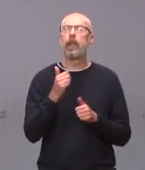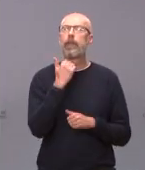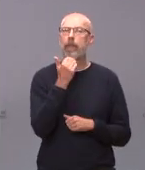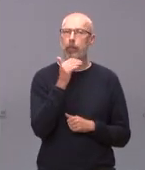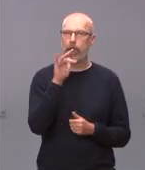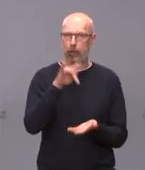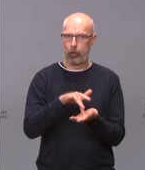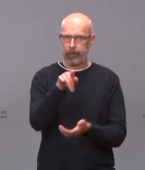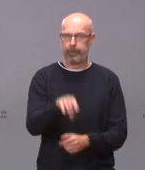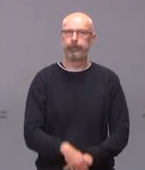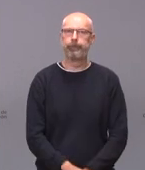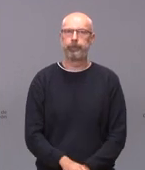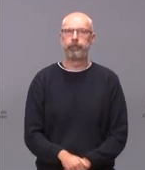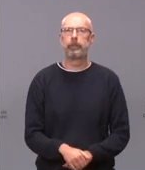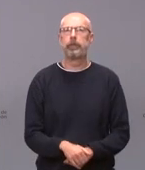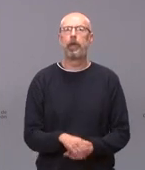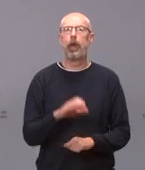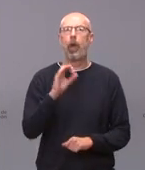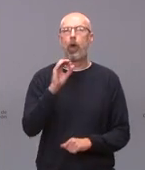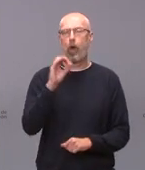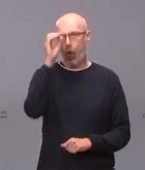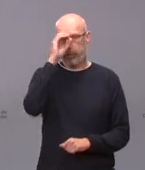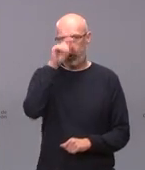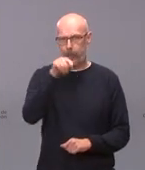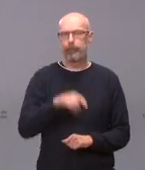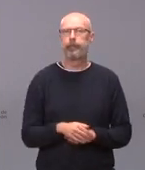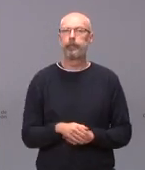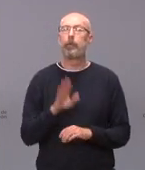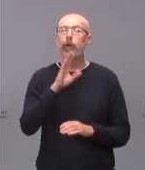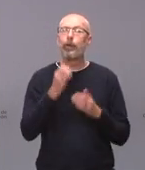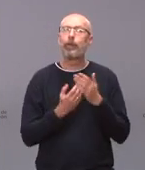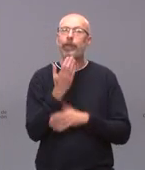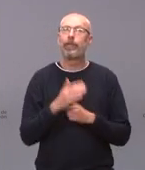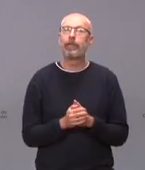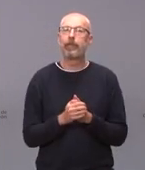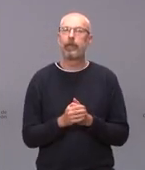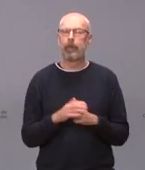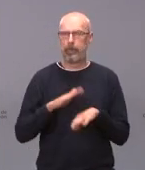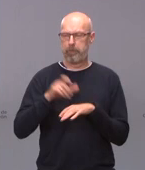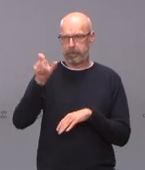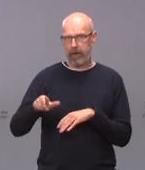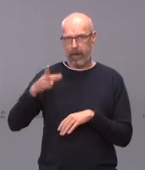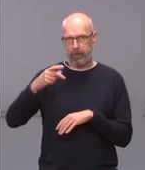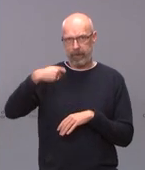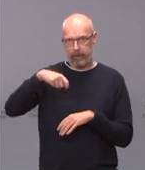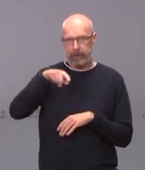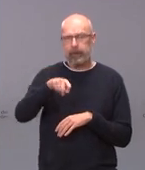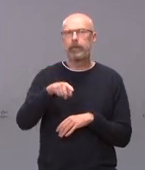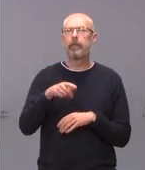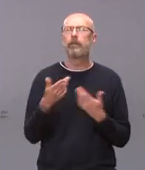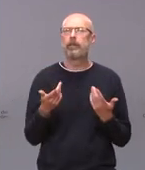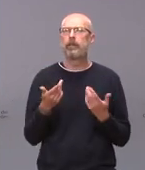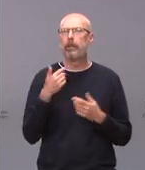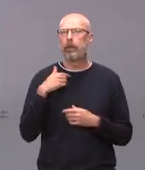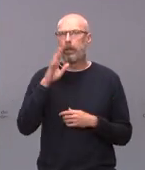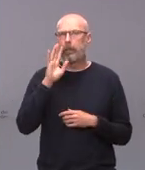Gil de la opinión buenos días hola buenos días para el vicepresidente dado que parece que no